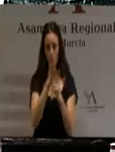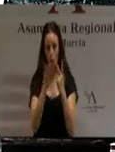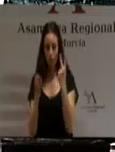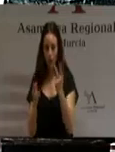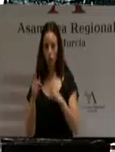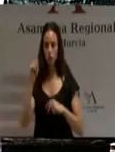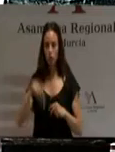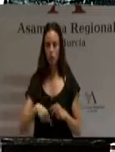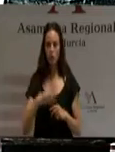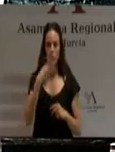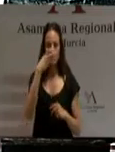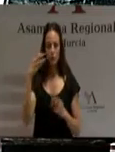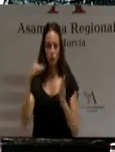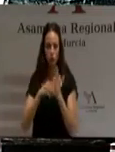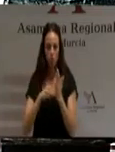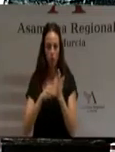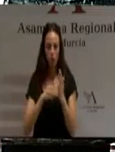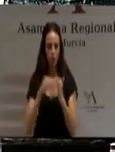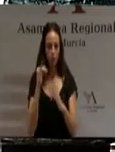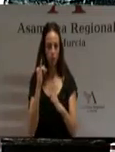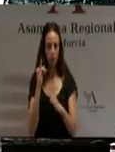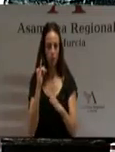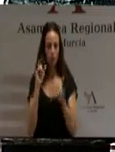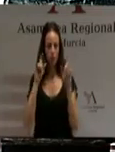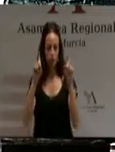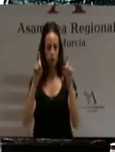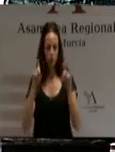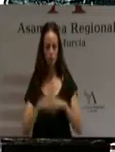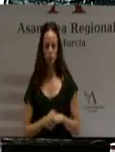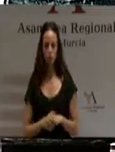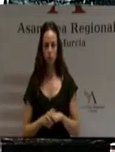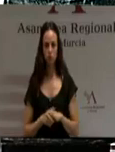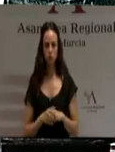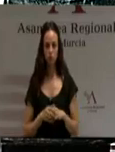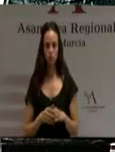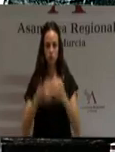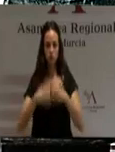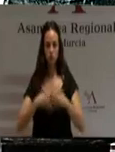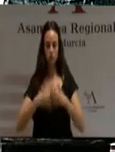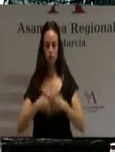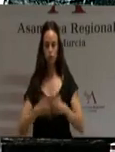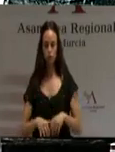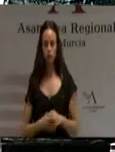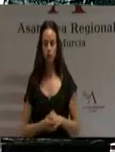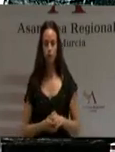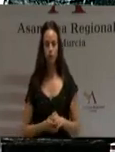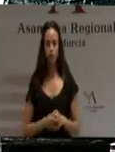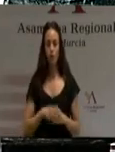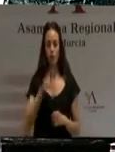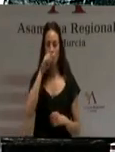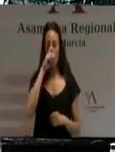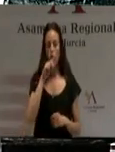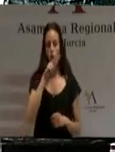.000 instructores de formación profesional en el sector industrial. En nuestra región, durante el curso 2013